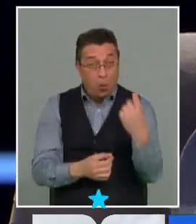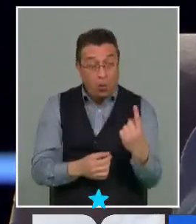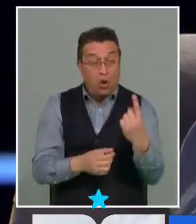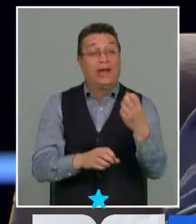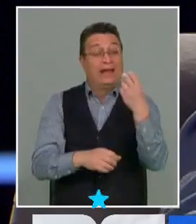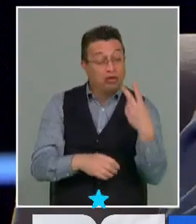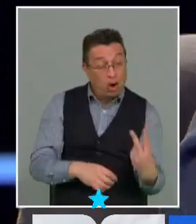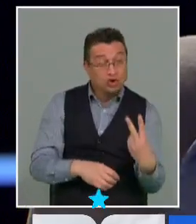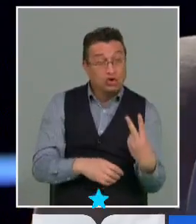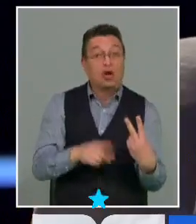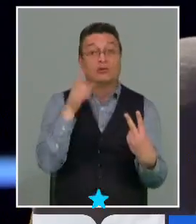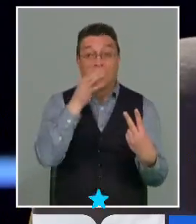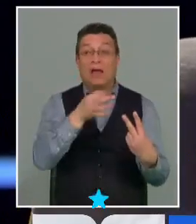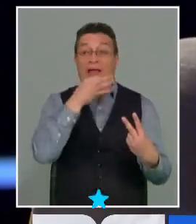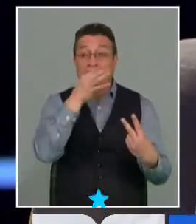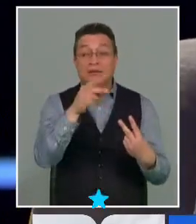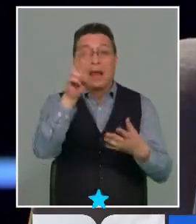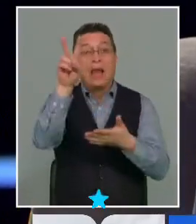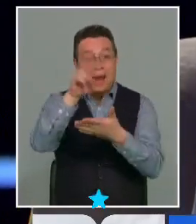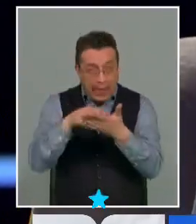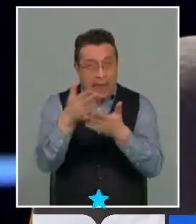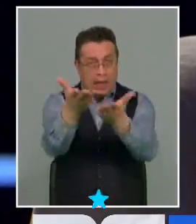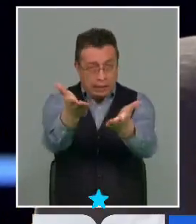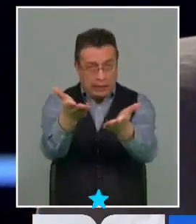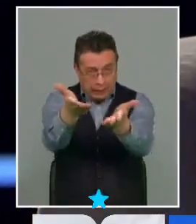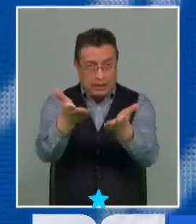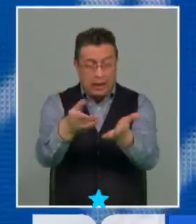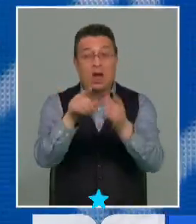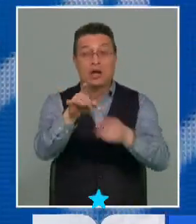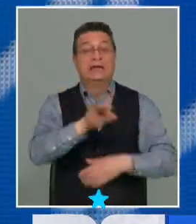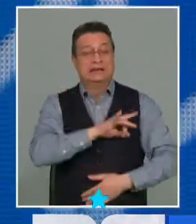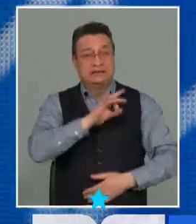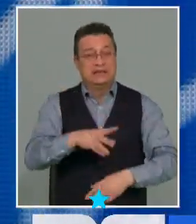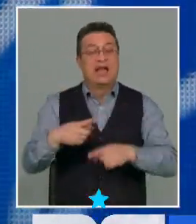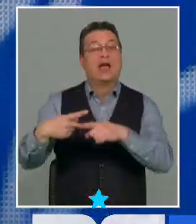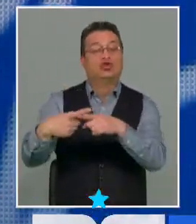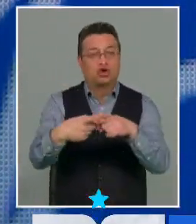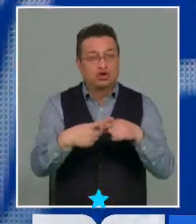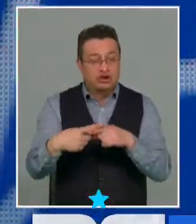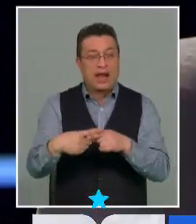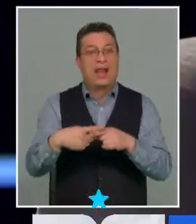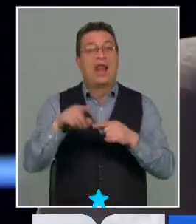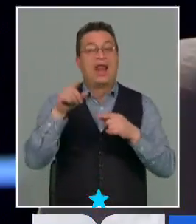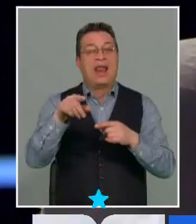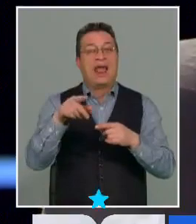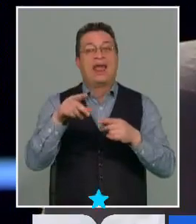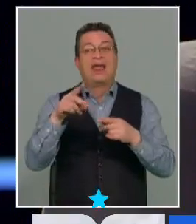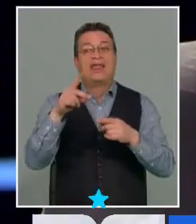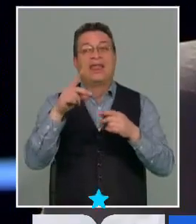en el numeral 2, estimados televidentes, léanlo, dice que Chile es un Estado social